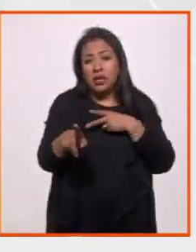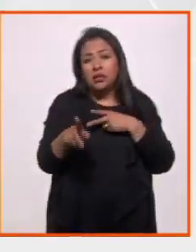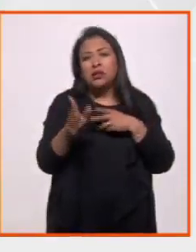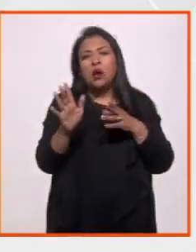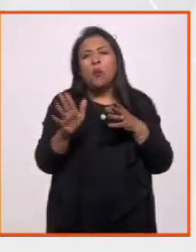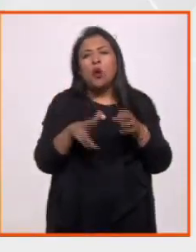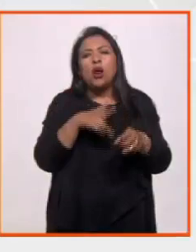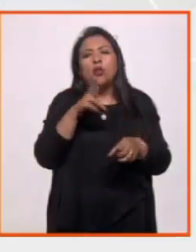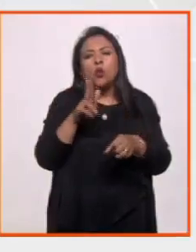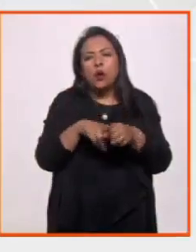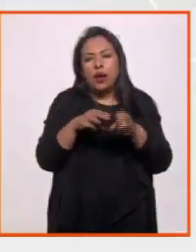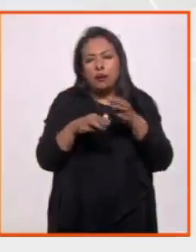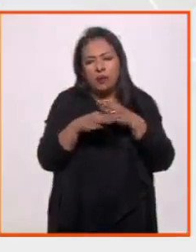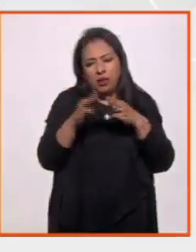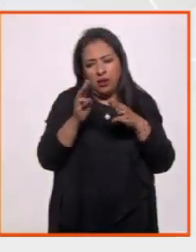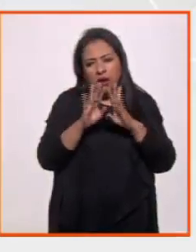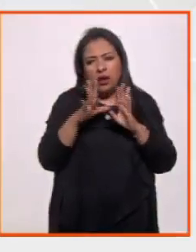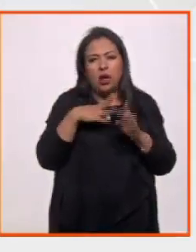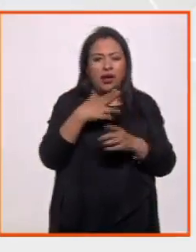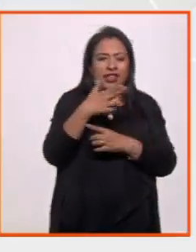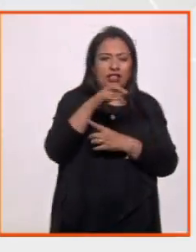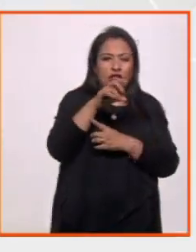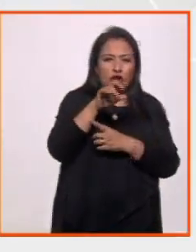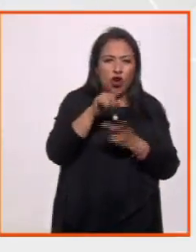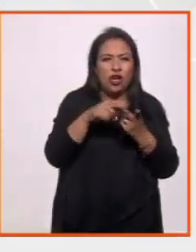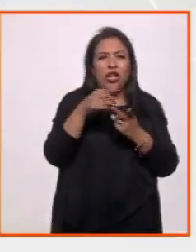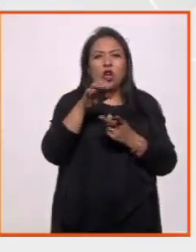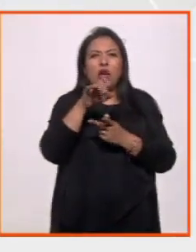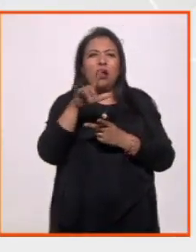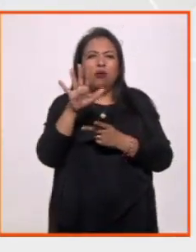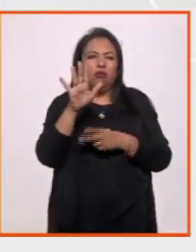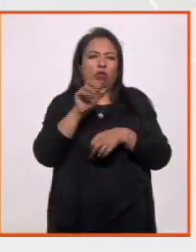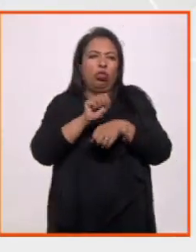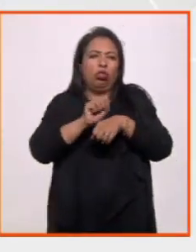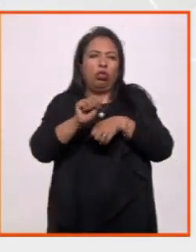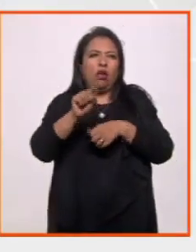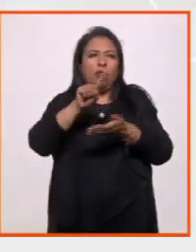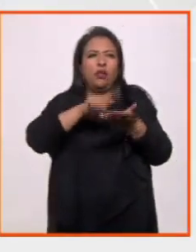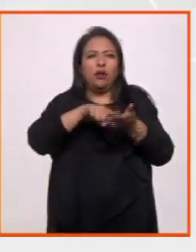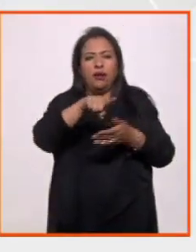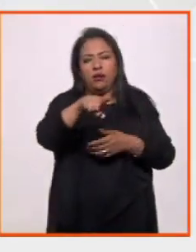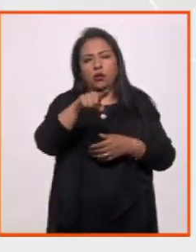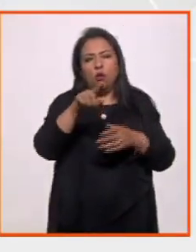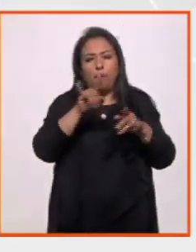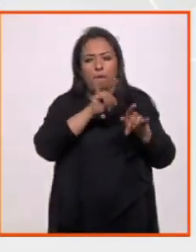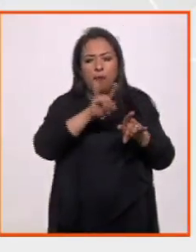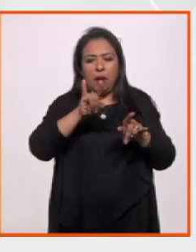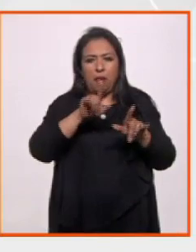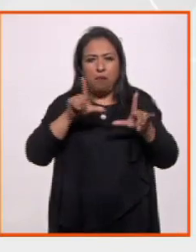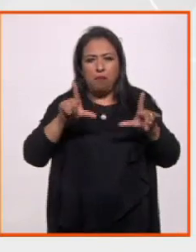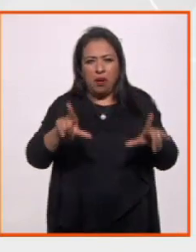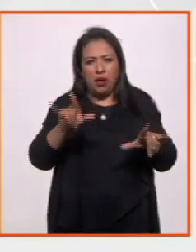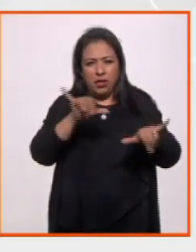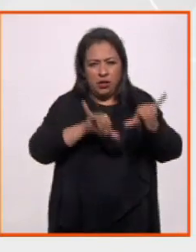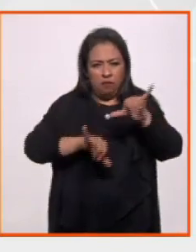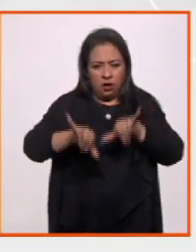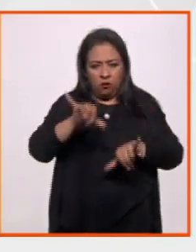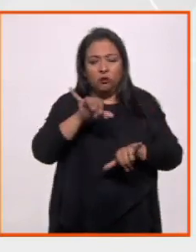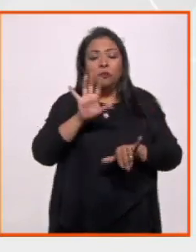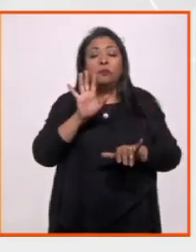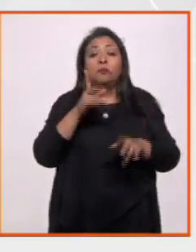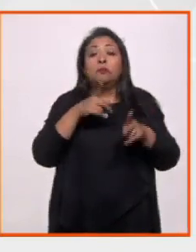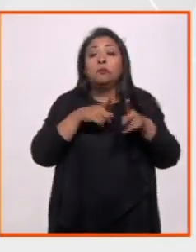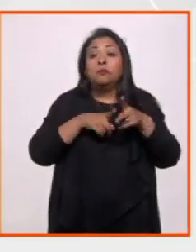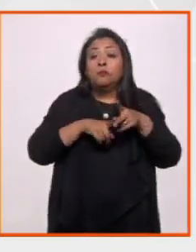ordinaria, que básicamente eran hidrógeno y helio, los elementos más sencillos de la tabla periódica de los elementos químicos, se